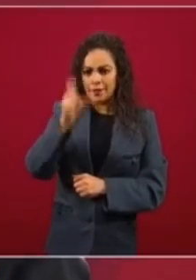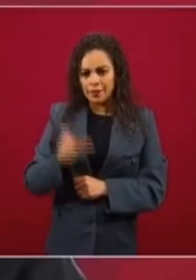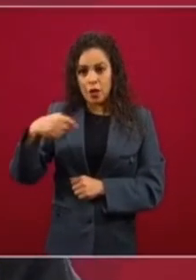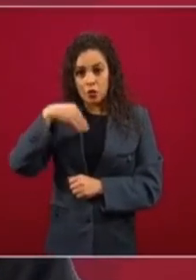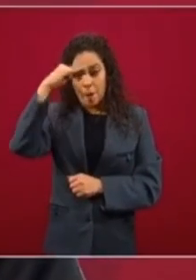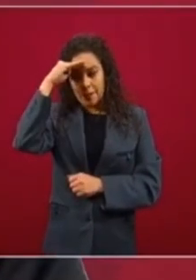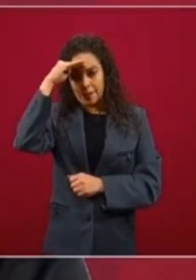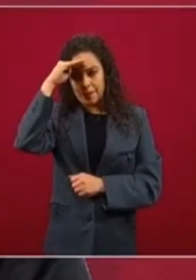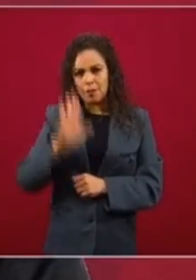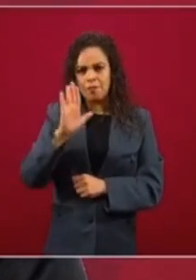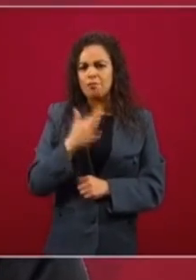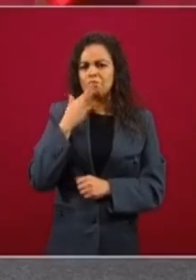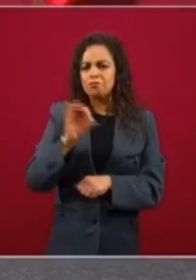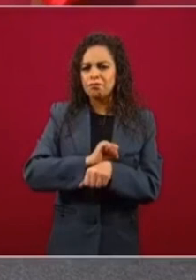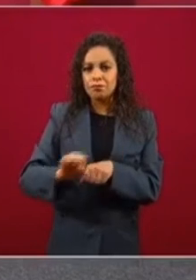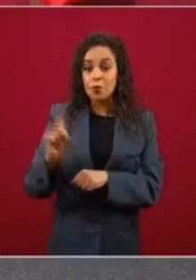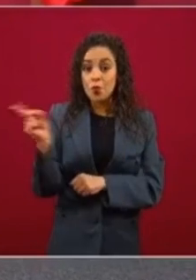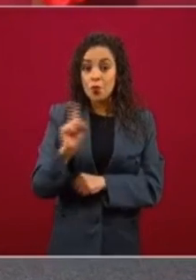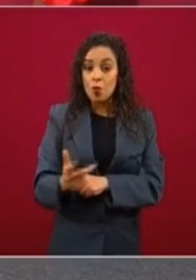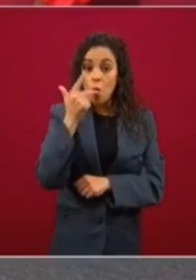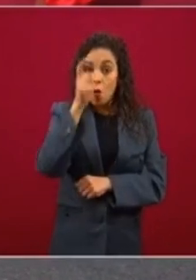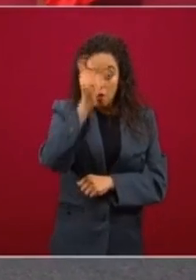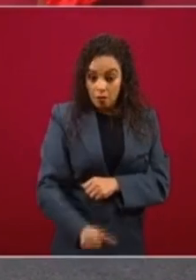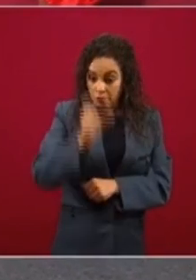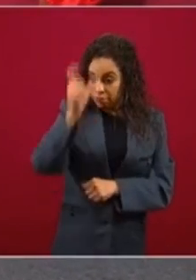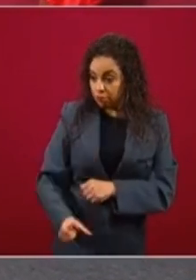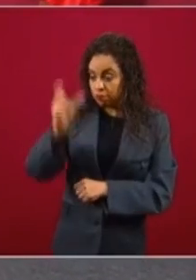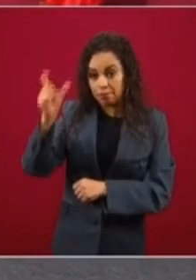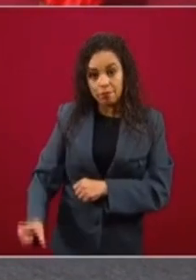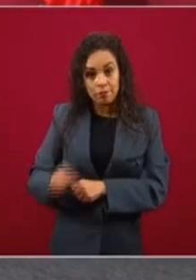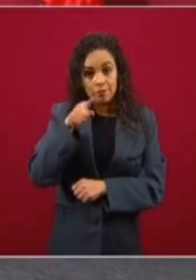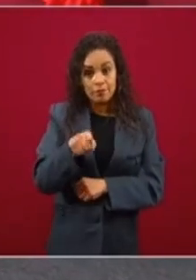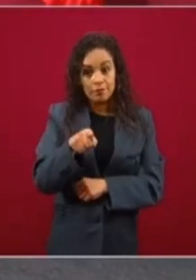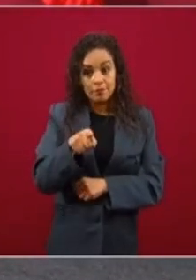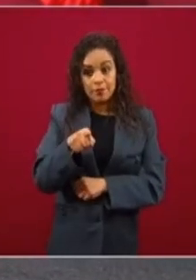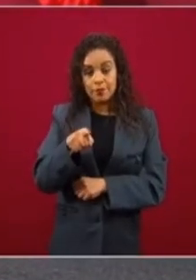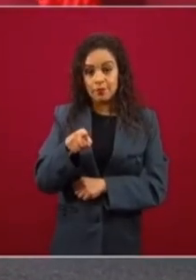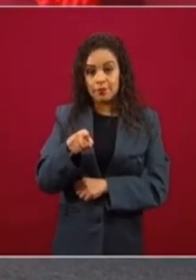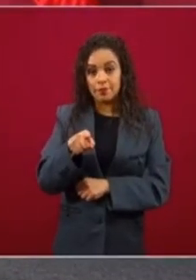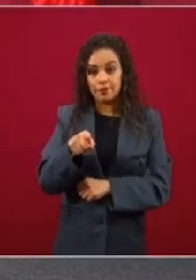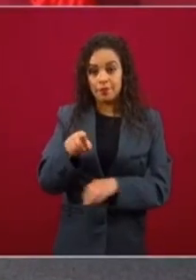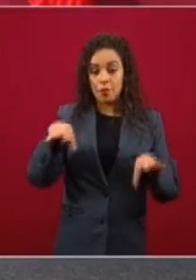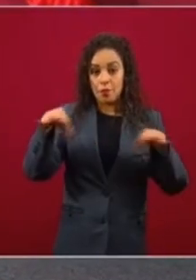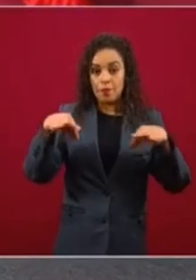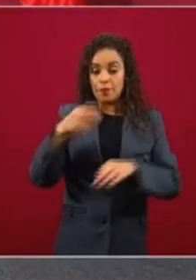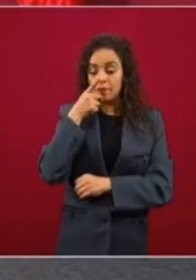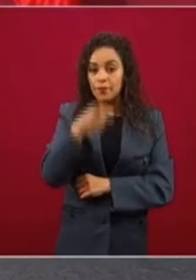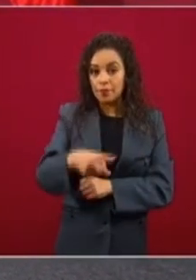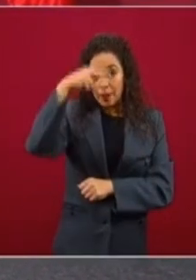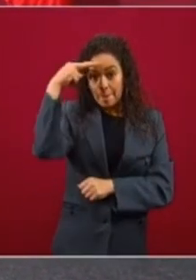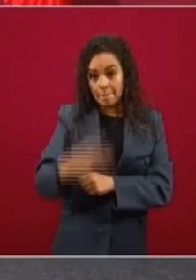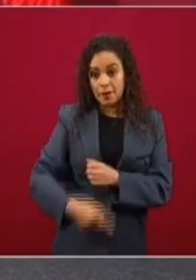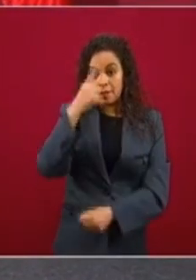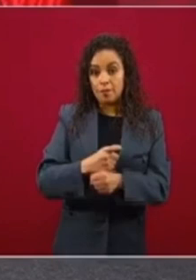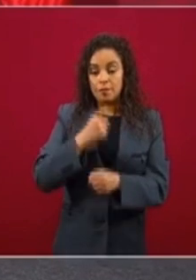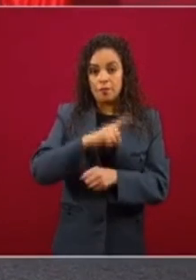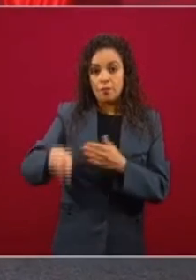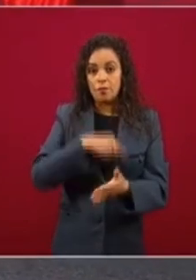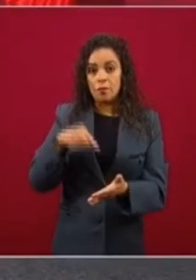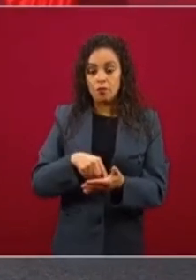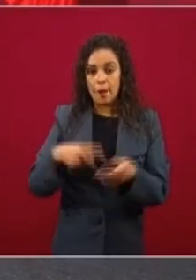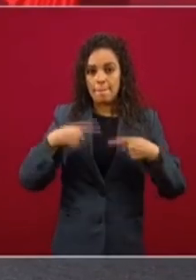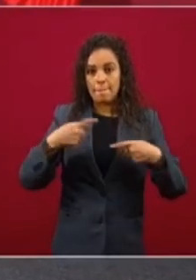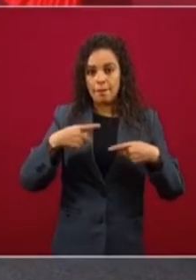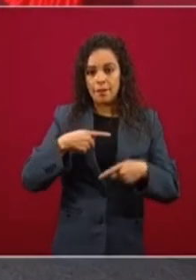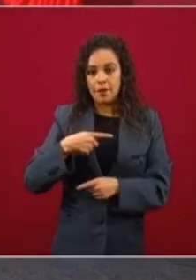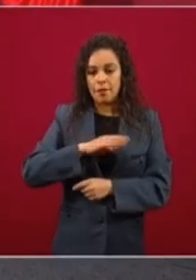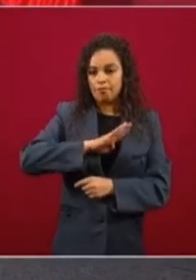no había visto. Fueron ocho columnas de Reforma, la principal. México, primer lugar en letalidad en América